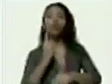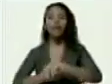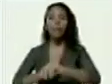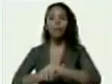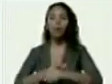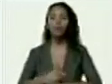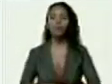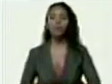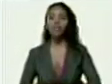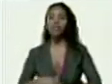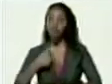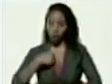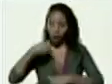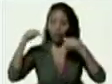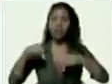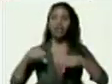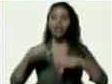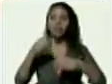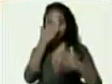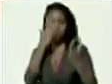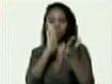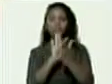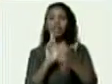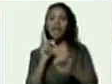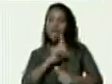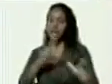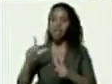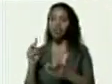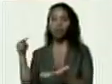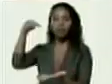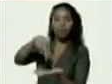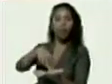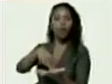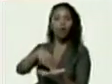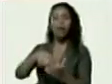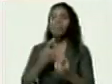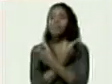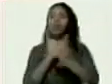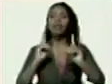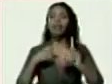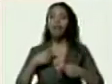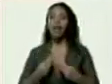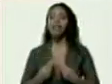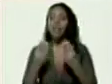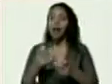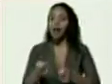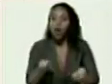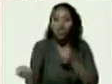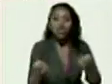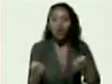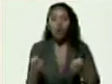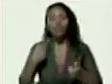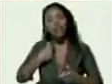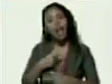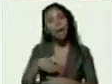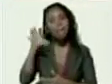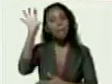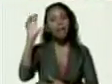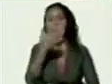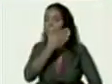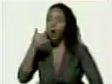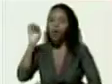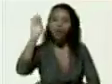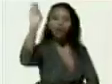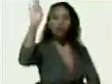aquí estoy listo de pie para democráticamente llevar las riendas de nuestra patria hacia un mejor destino